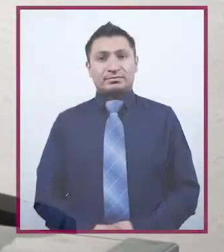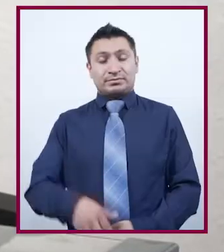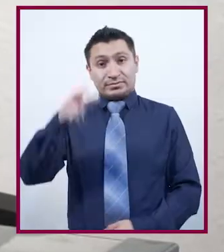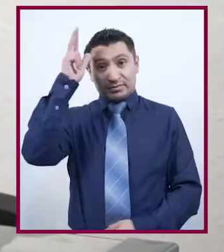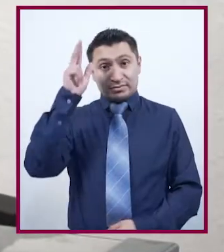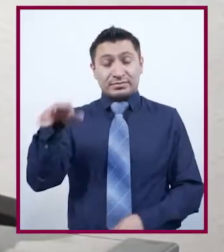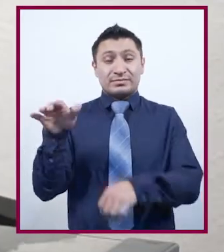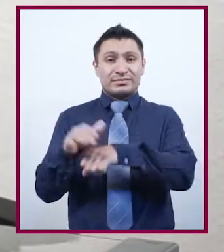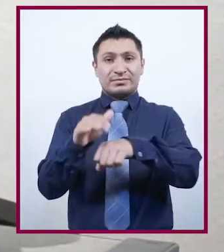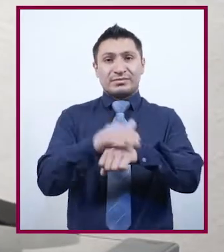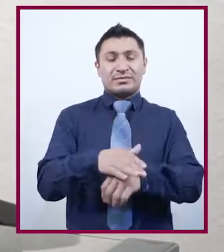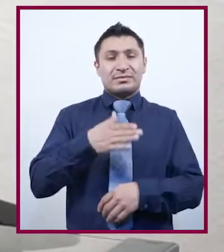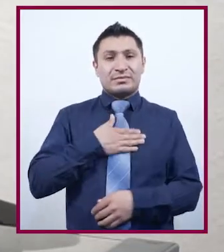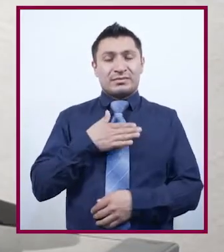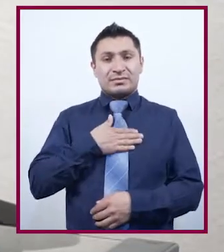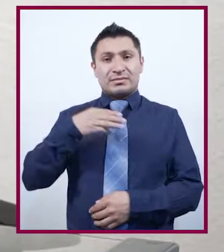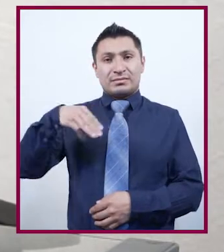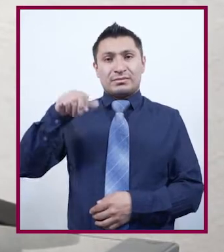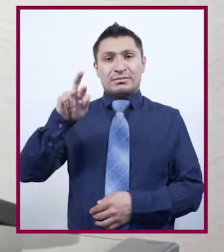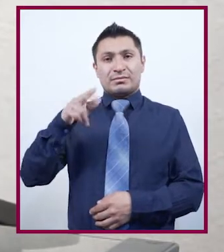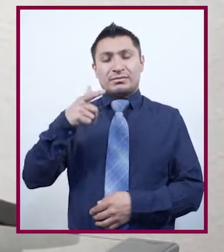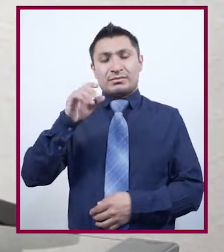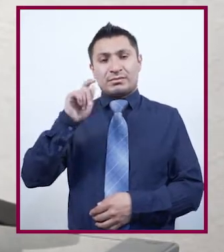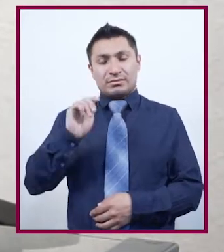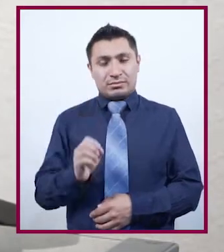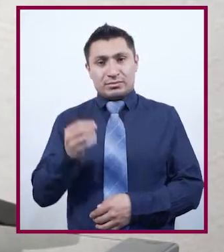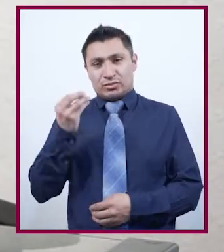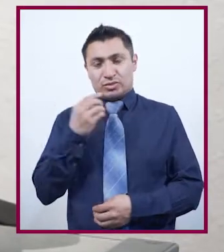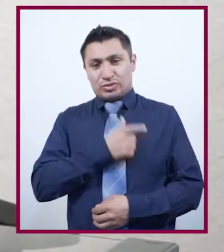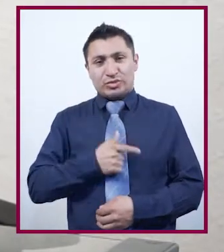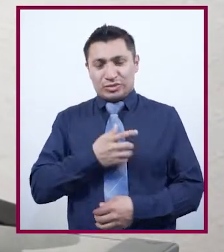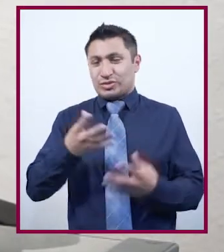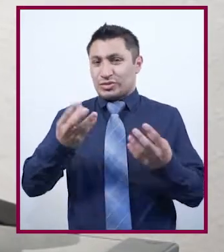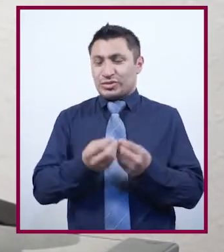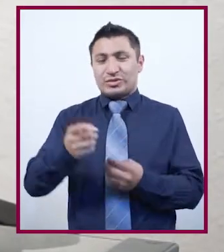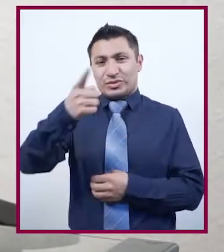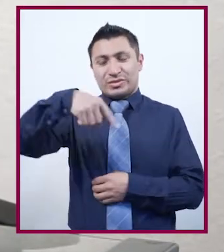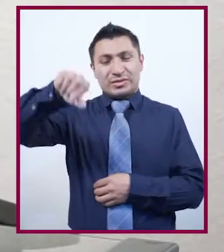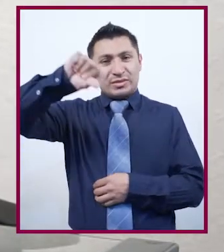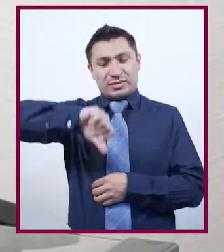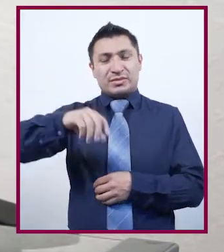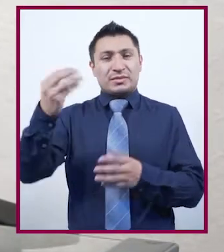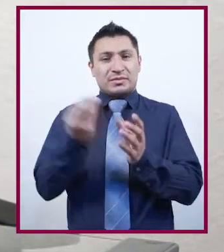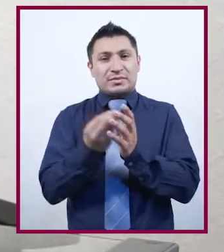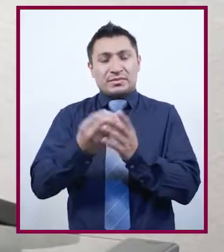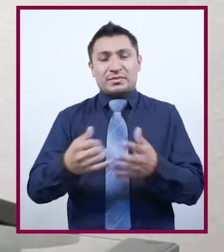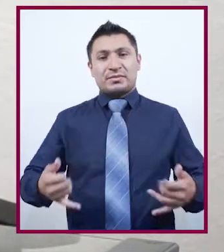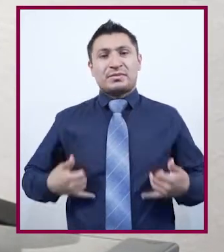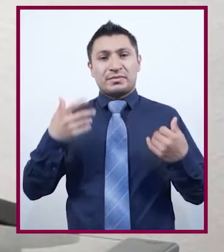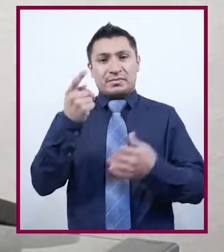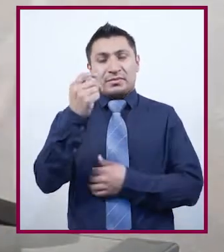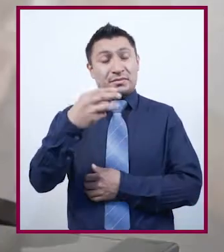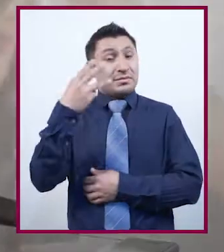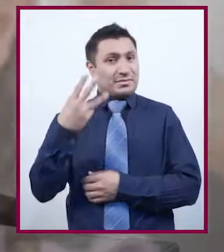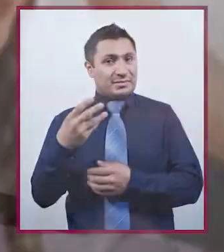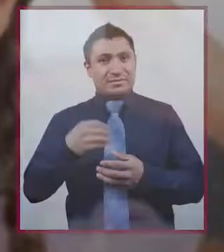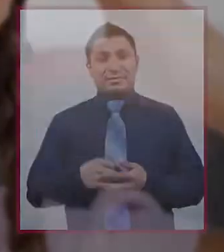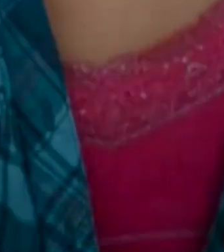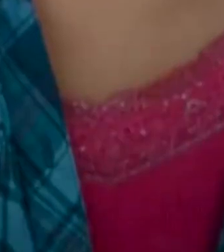Hola, ¿qué tal amigos? Soy Margot Cortázar y me da mucho gusto acompañarlos en este que es el programa Jóvenes en TV3.